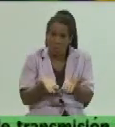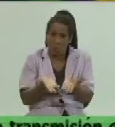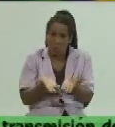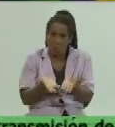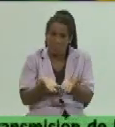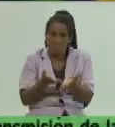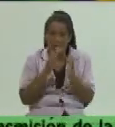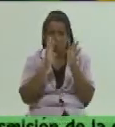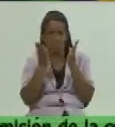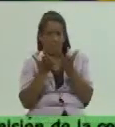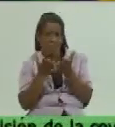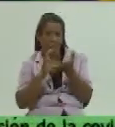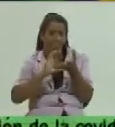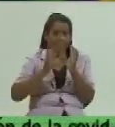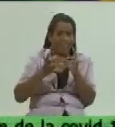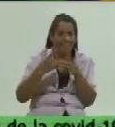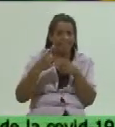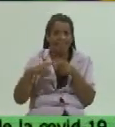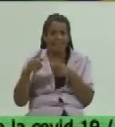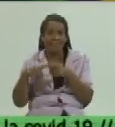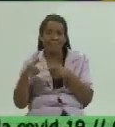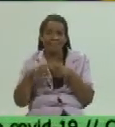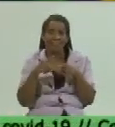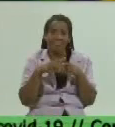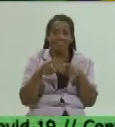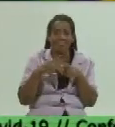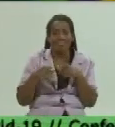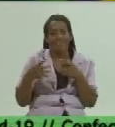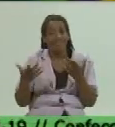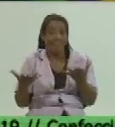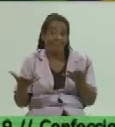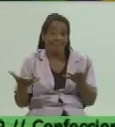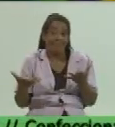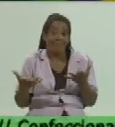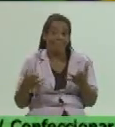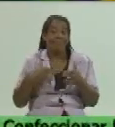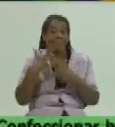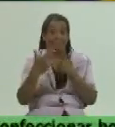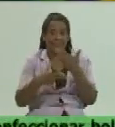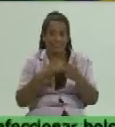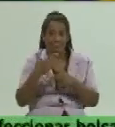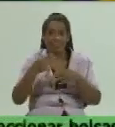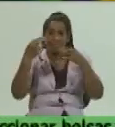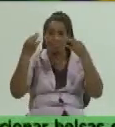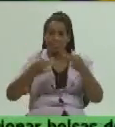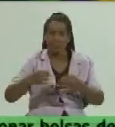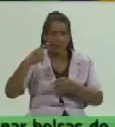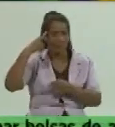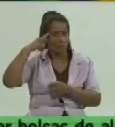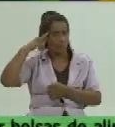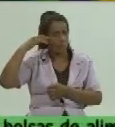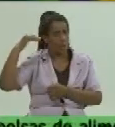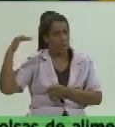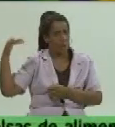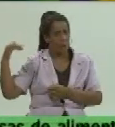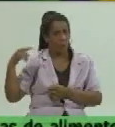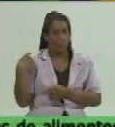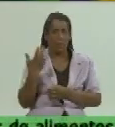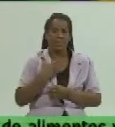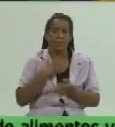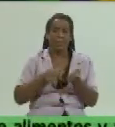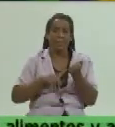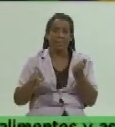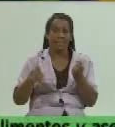de una forma u otra tuvieron que ver con la realización la matrización del sueño de tener en nuestro territorio un